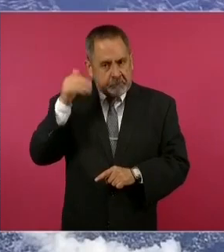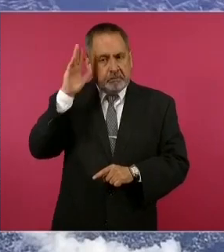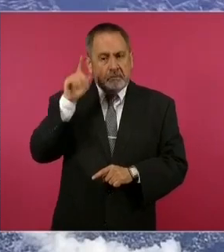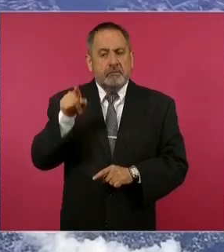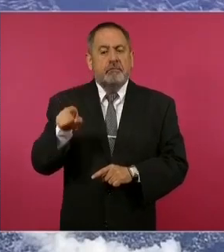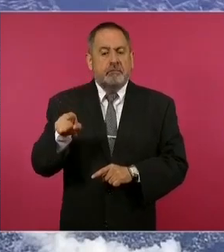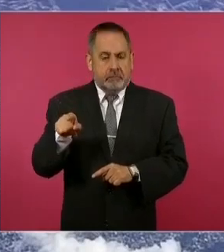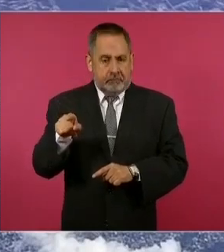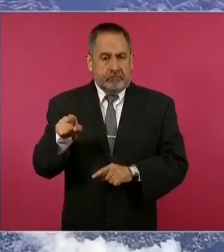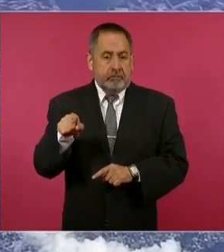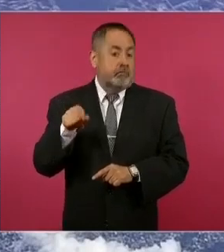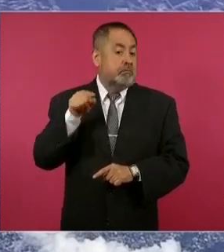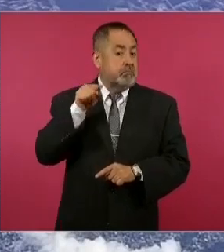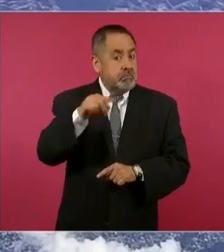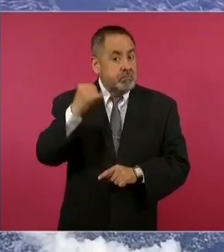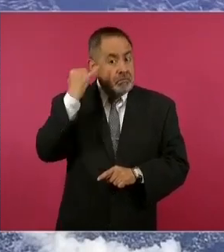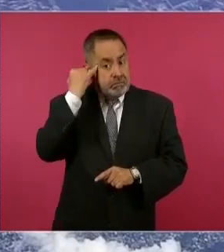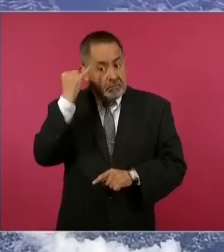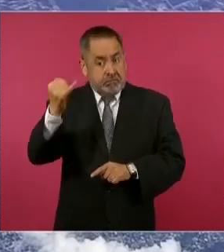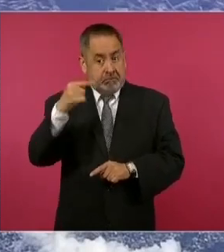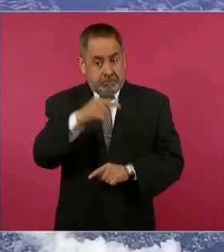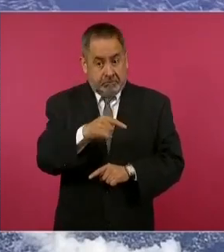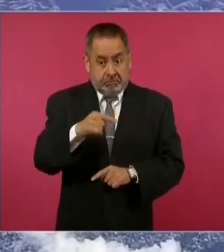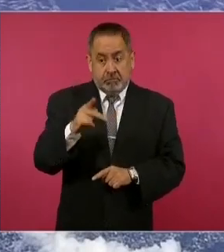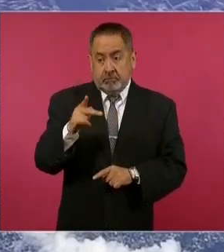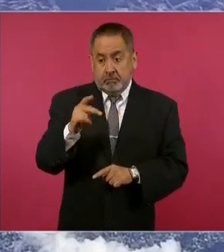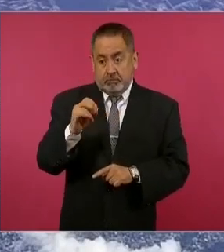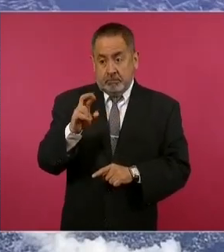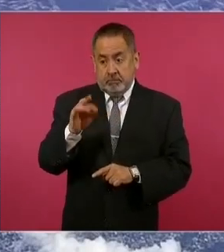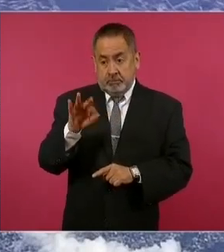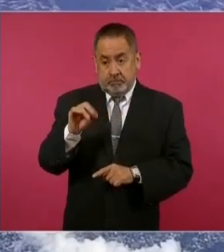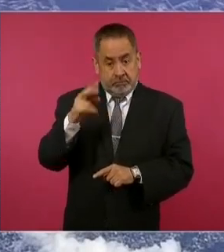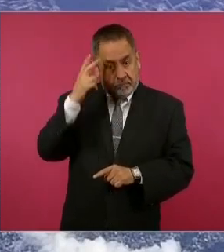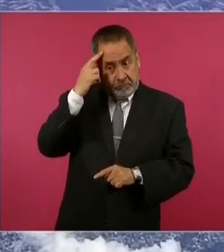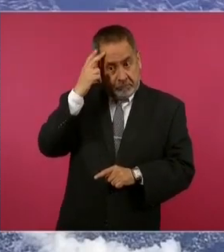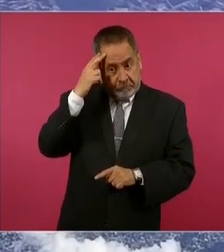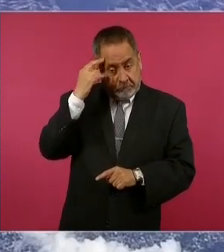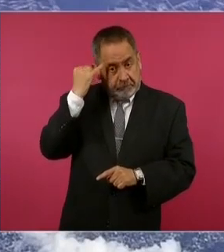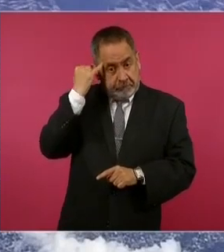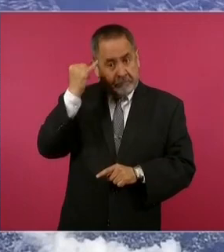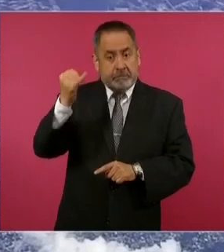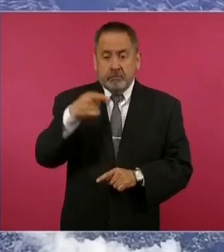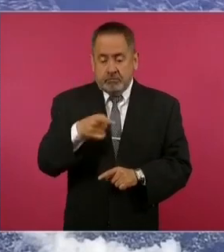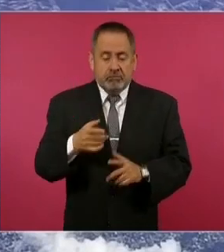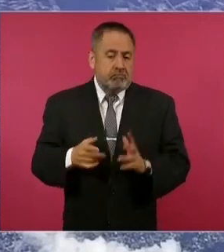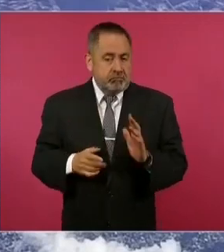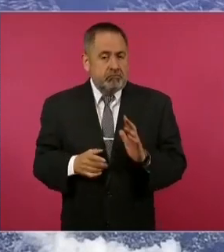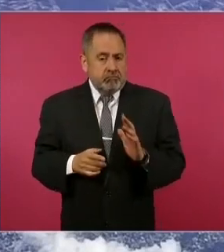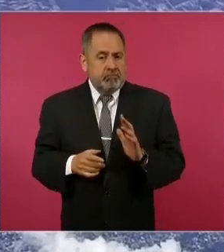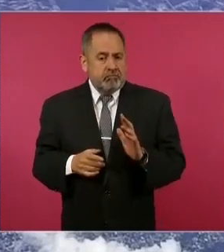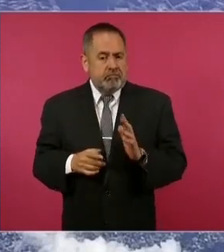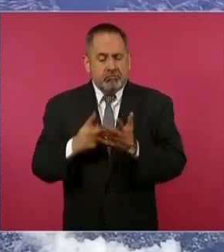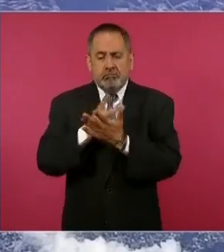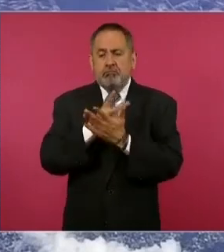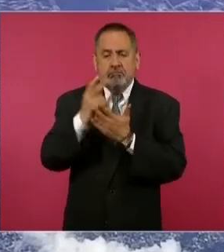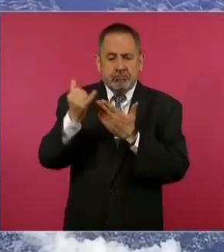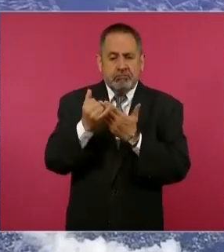porque él tenía la intención… Ese es un proyecto